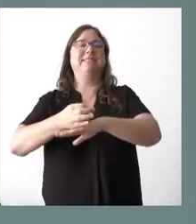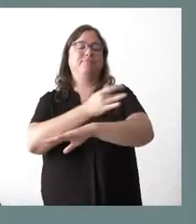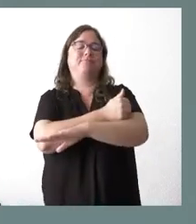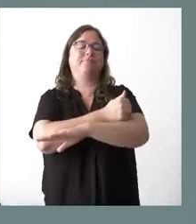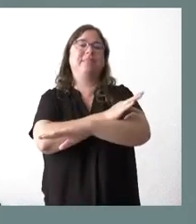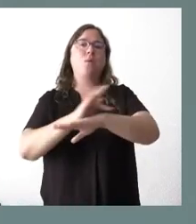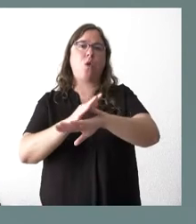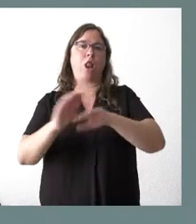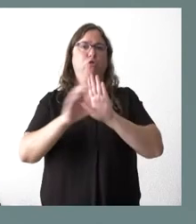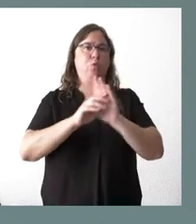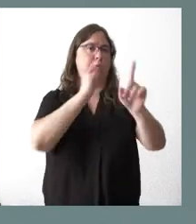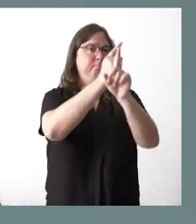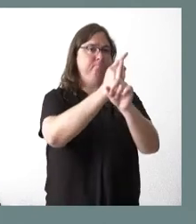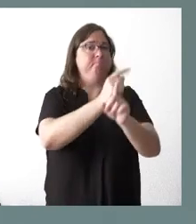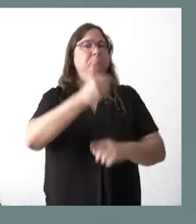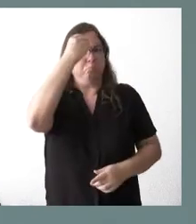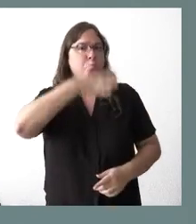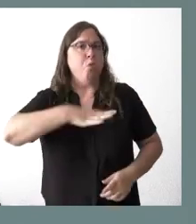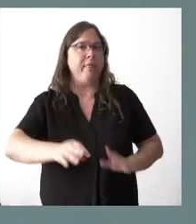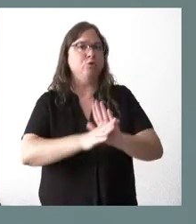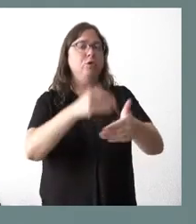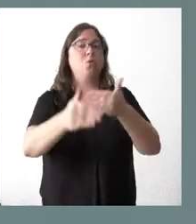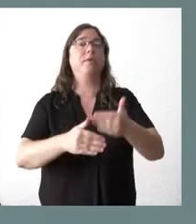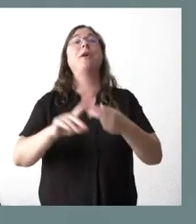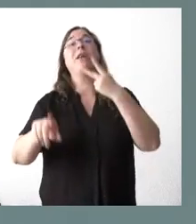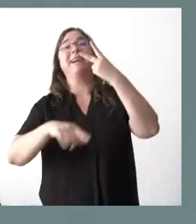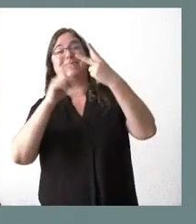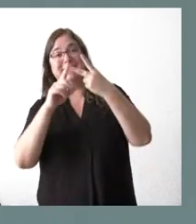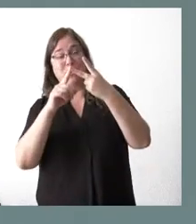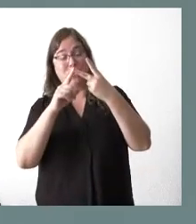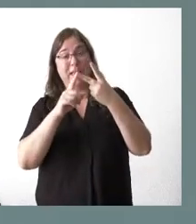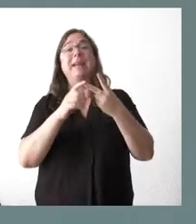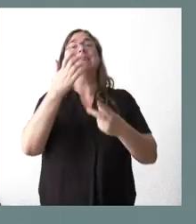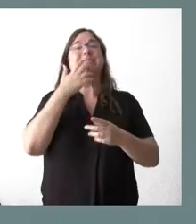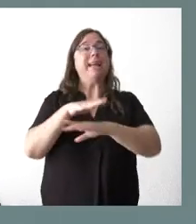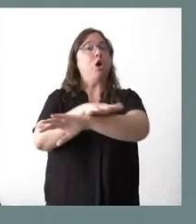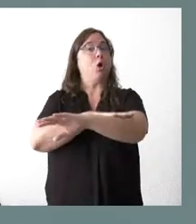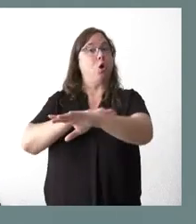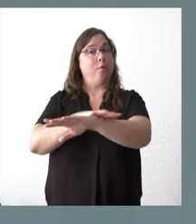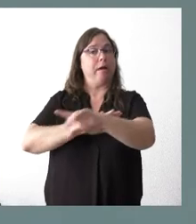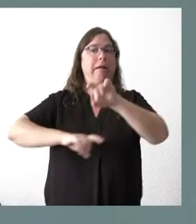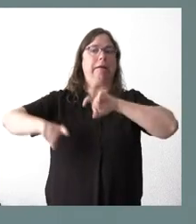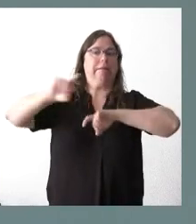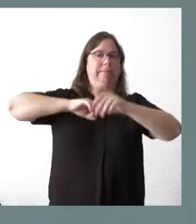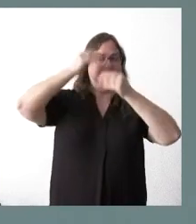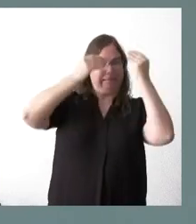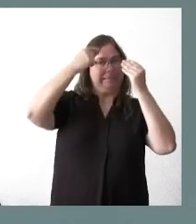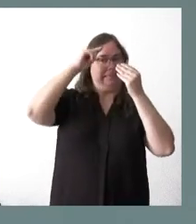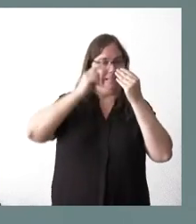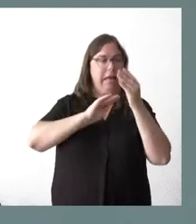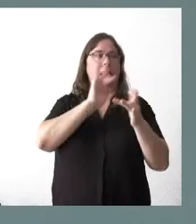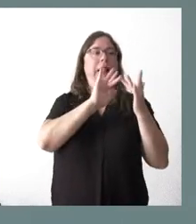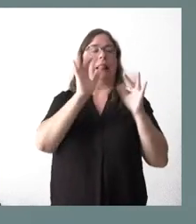dar respuesta a la segunda parte, que es que el Gobierno, reconsiderando este papel de saber que no había contado con las comunidades autónomas,